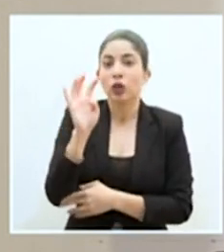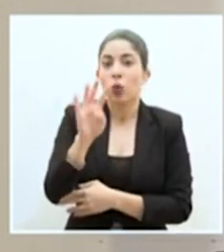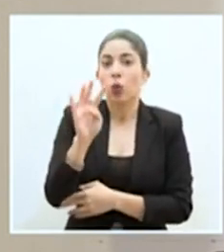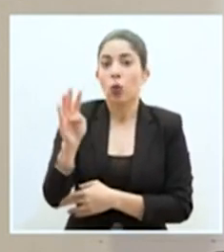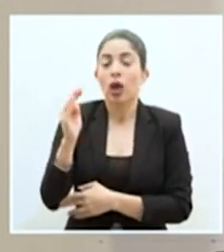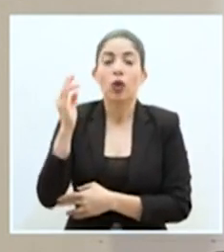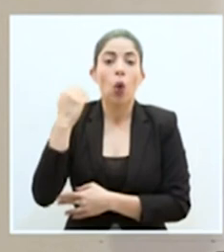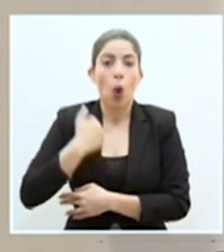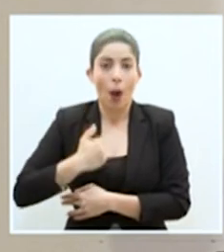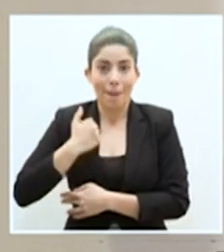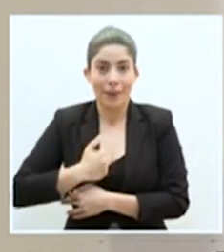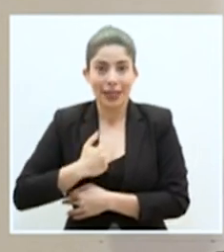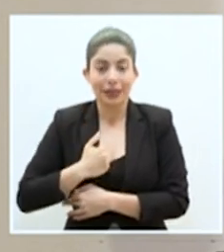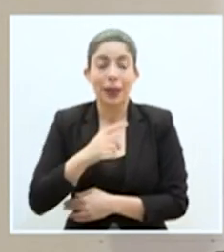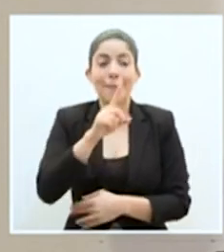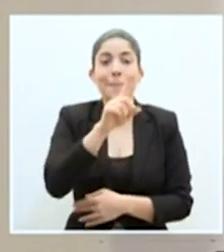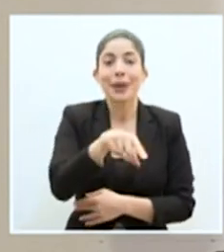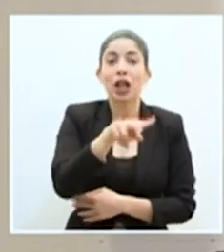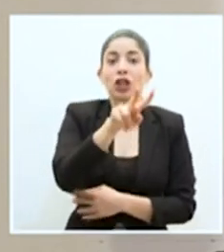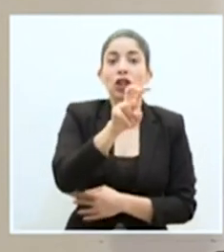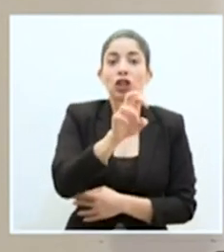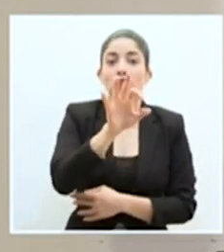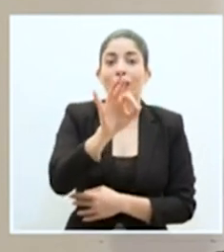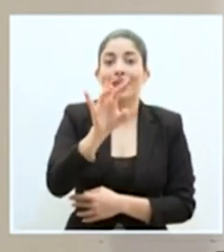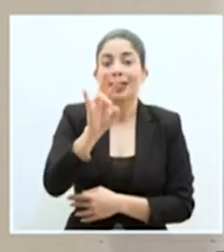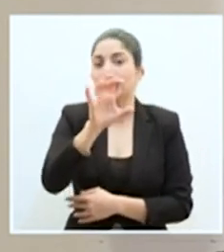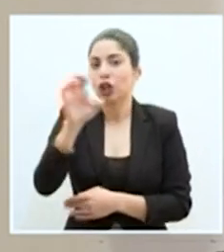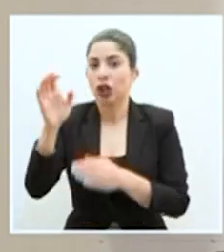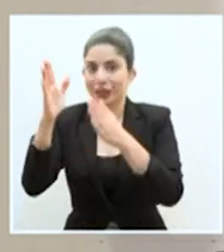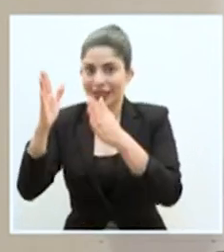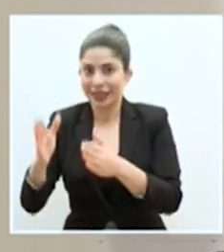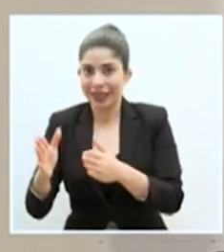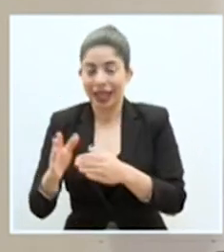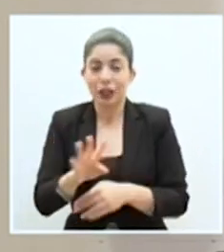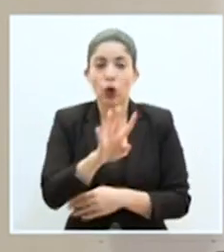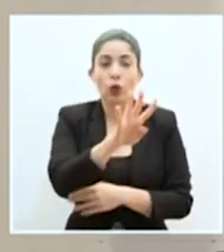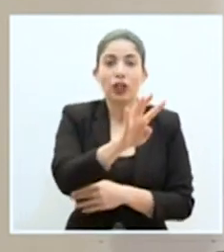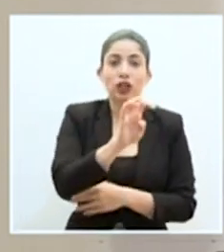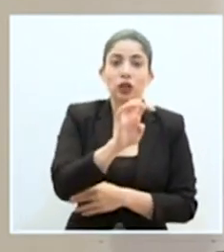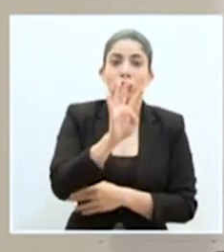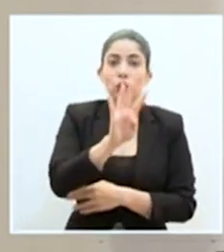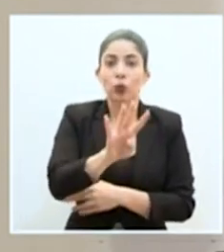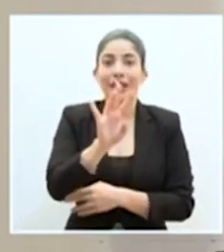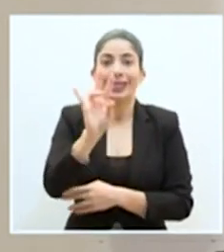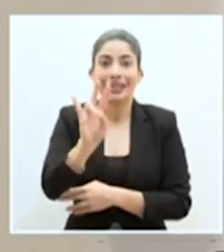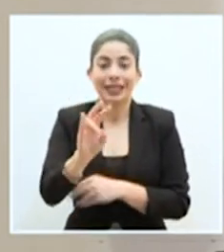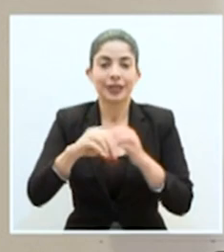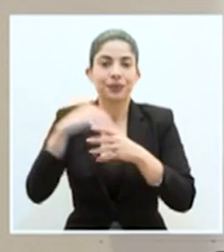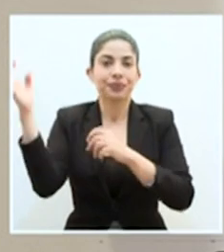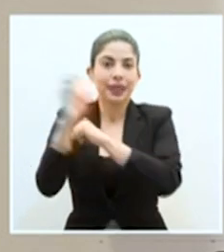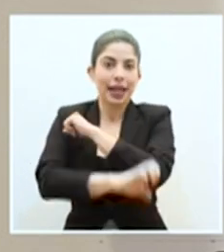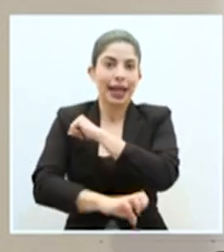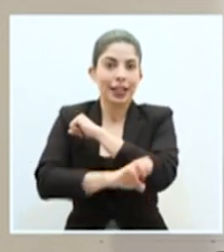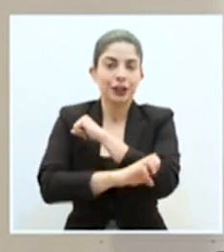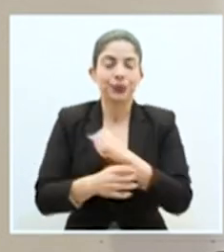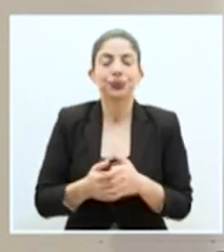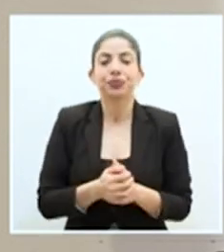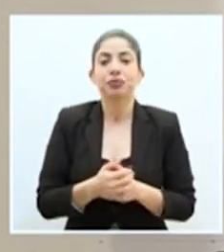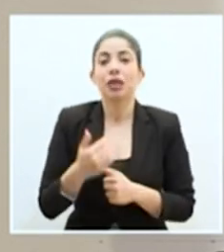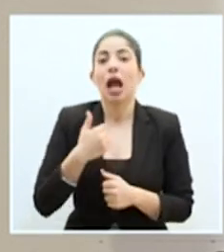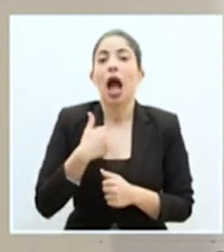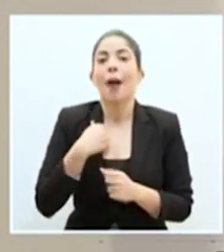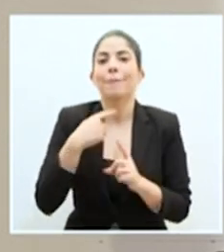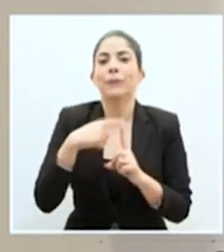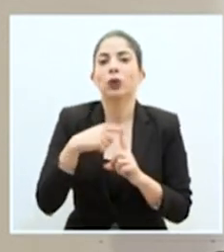hombres, 1.297 costarricenses y 447 extranjeros. Tenemos